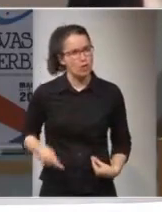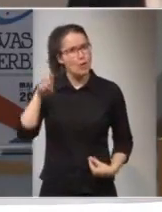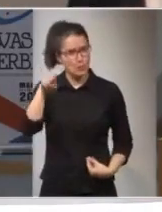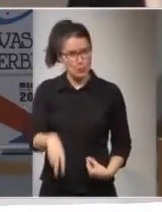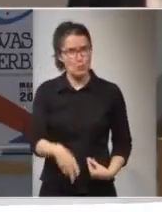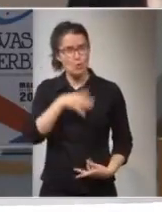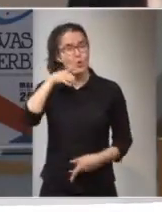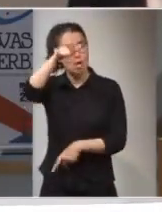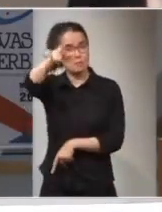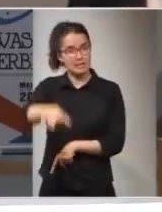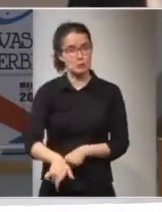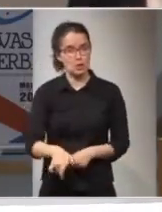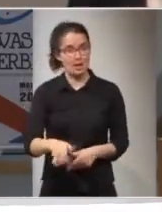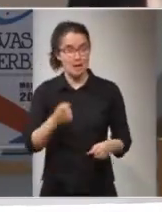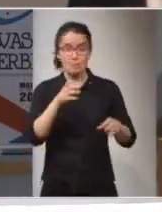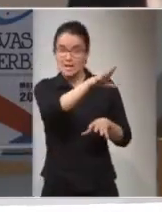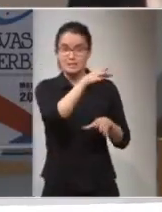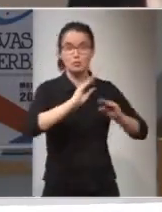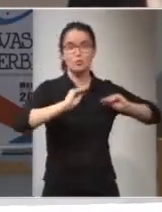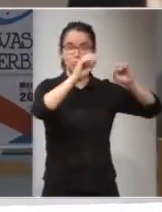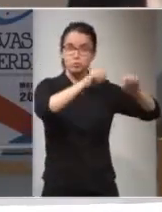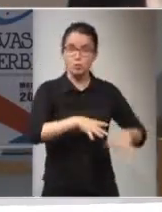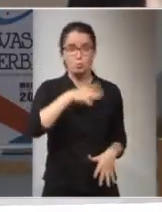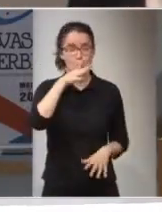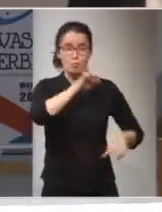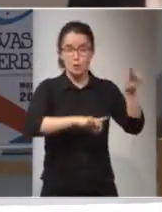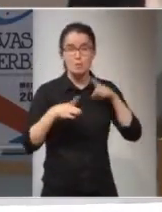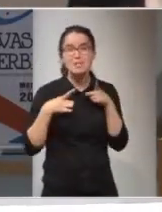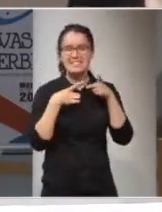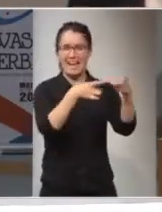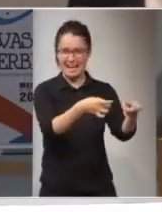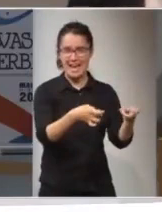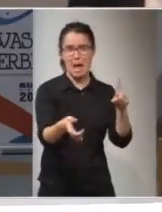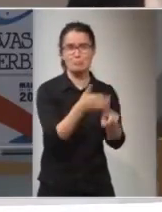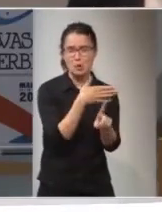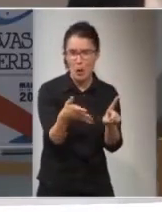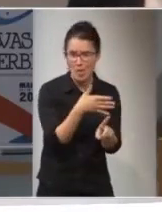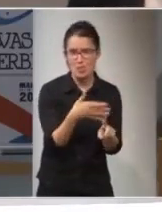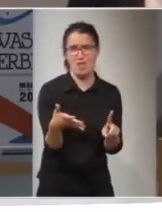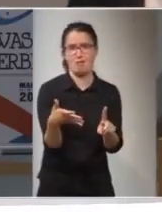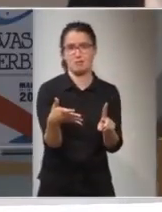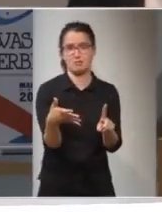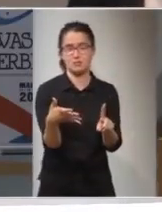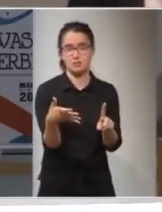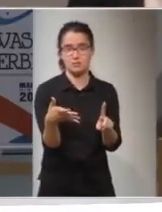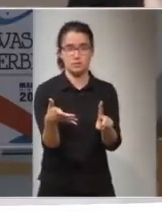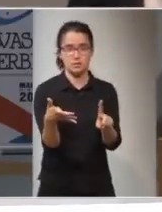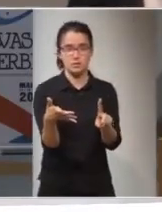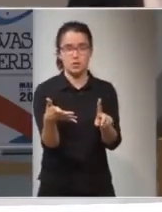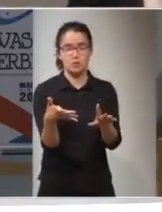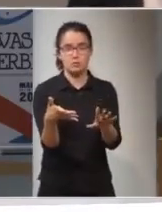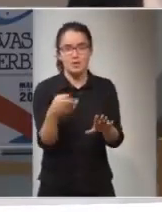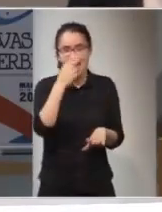una persona que deja su país por los problemas de guerra, por violencia, no se